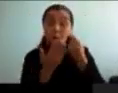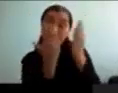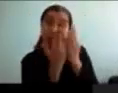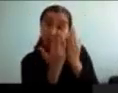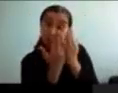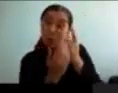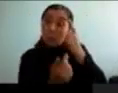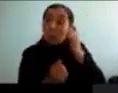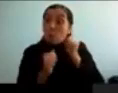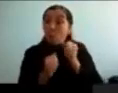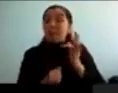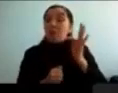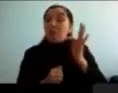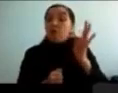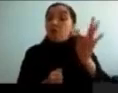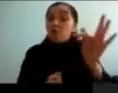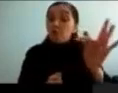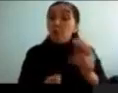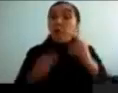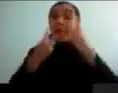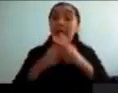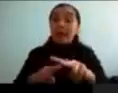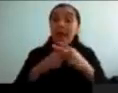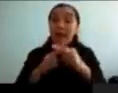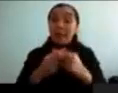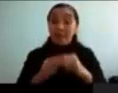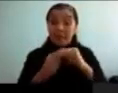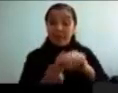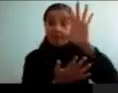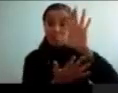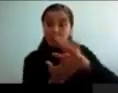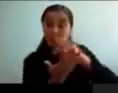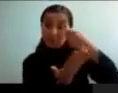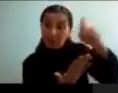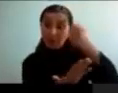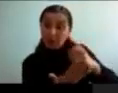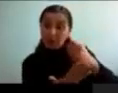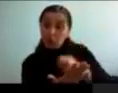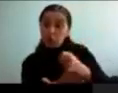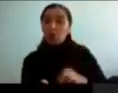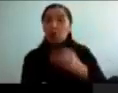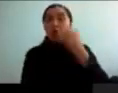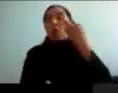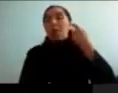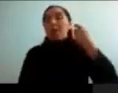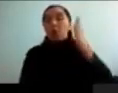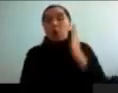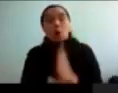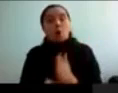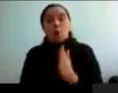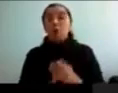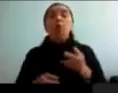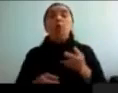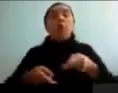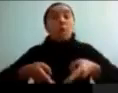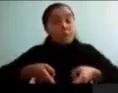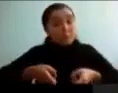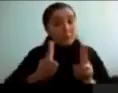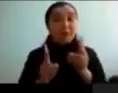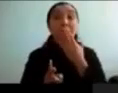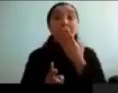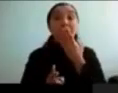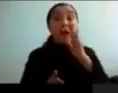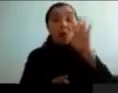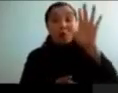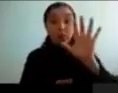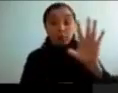sustrato para herramientas de diagnóstico que sean un poquito más objetivas y que nos permitan hacer un mejor diagnóstico. Y este